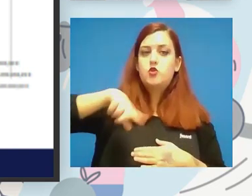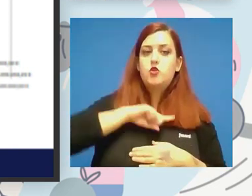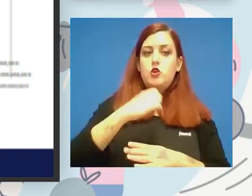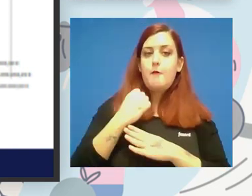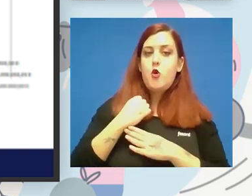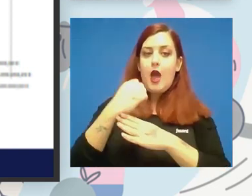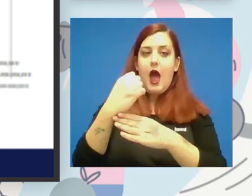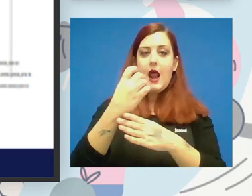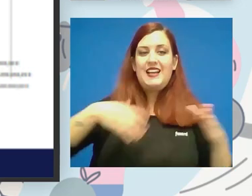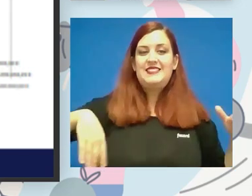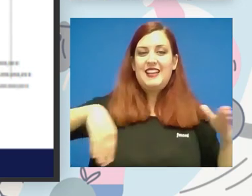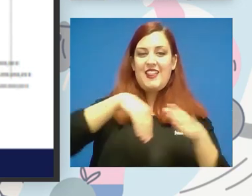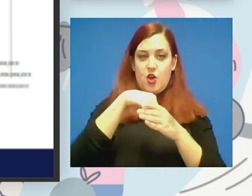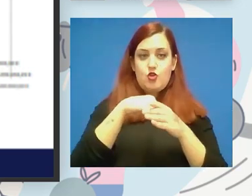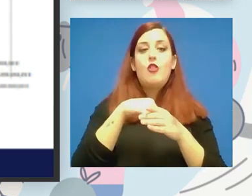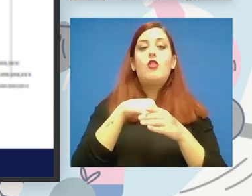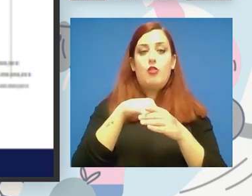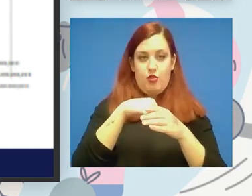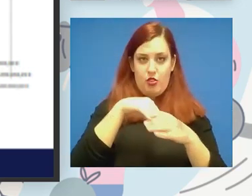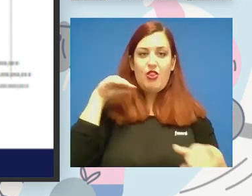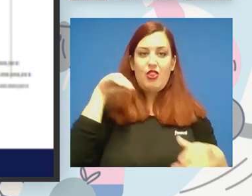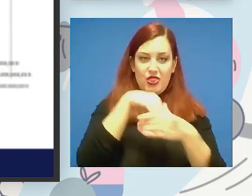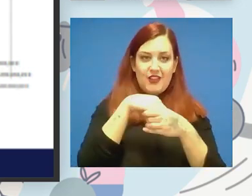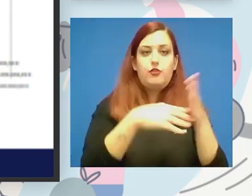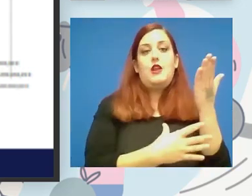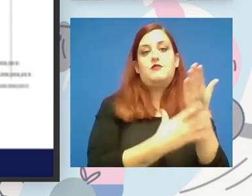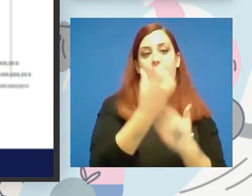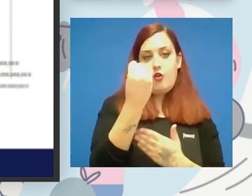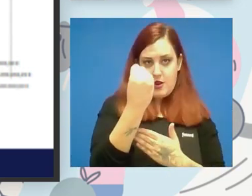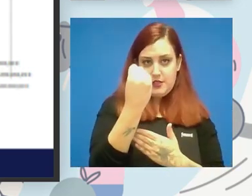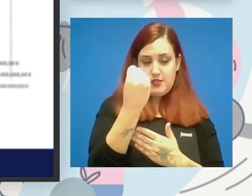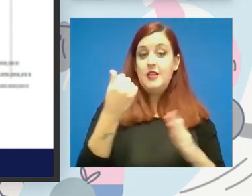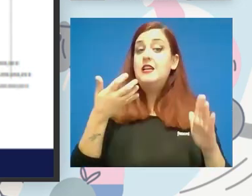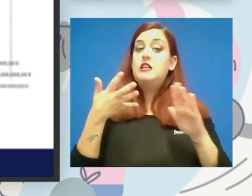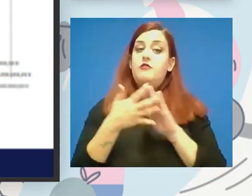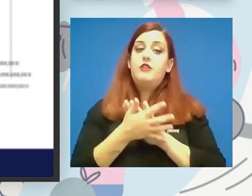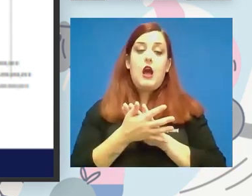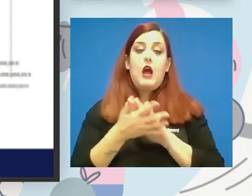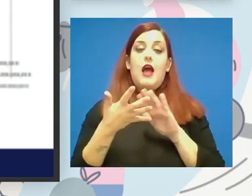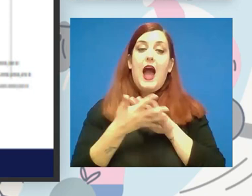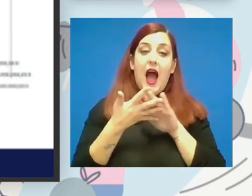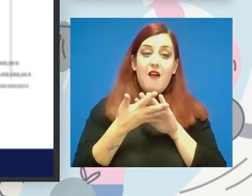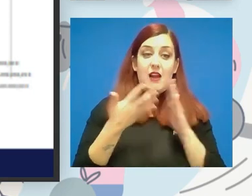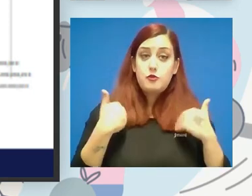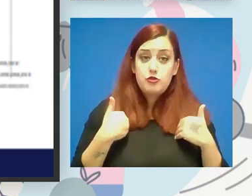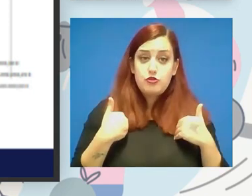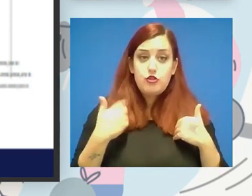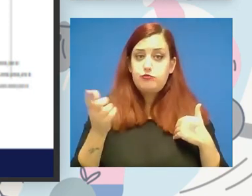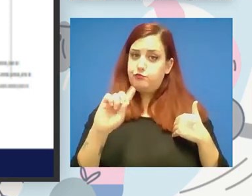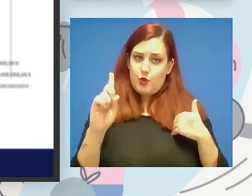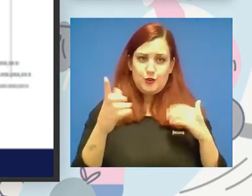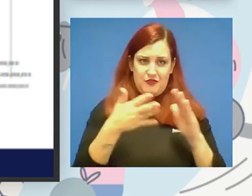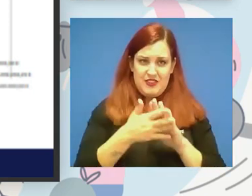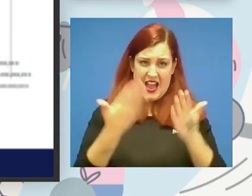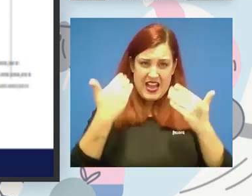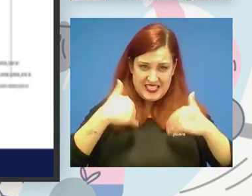en esas federaciones como ha señalado Luis es decir no estamos hablando sino que ya es tangible es decir que